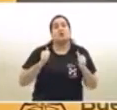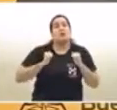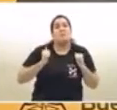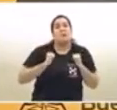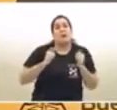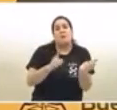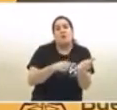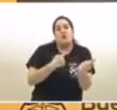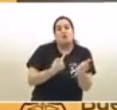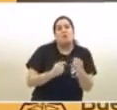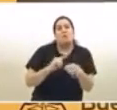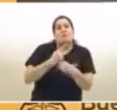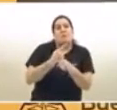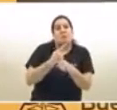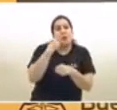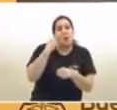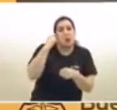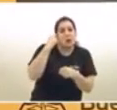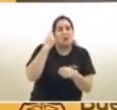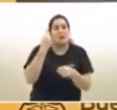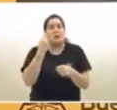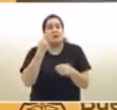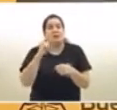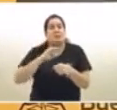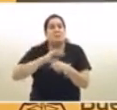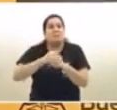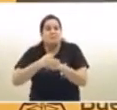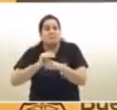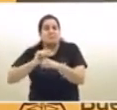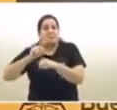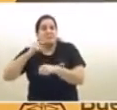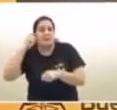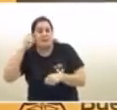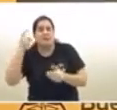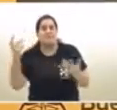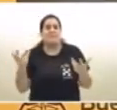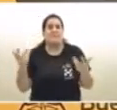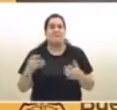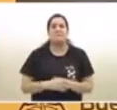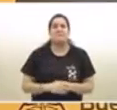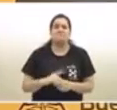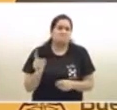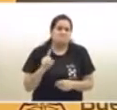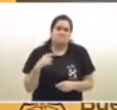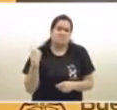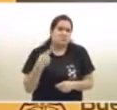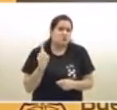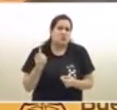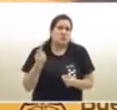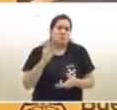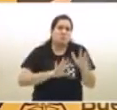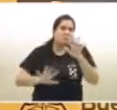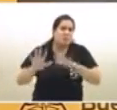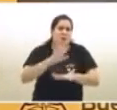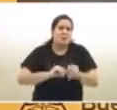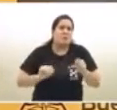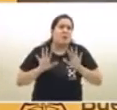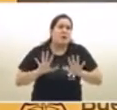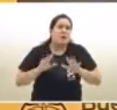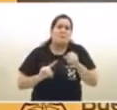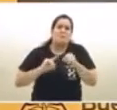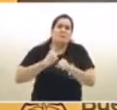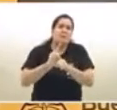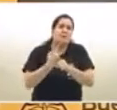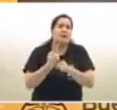La verdad que no. Cuando nosotros terminamos de poner todas nuestras medidas y todo lo que teníamos que comunicar, lo comunicamos como hacemos siempre. Siempre hacemos estas